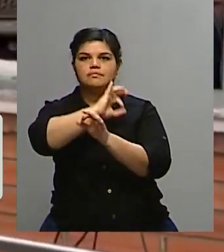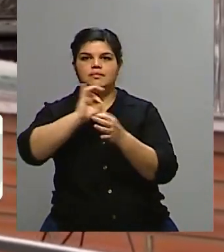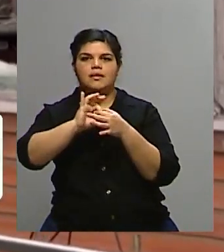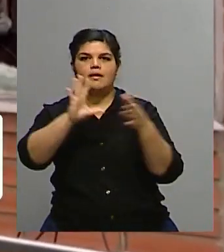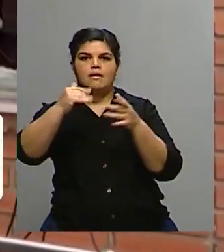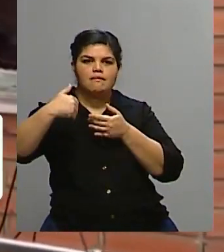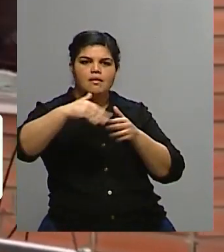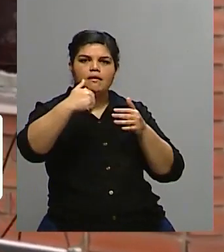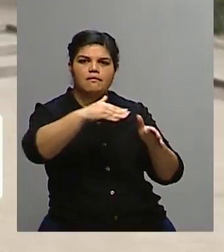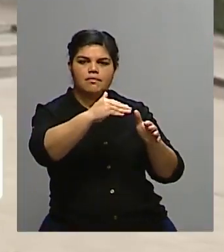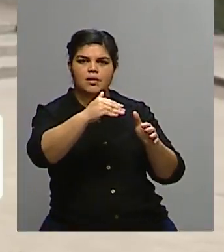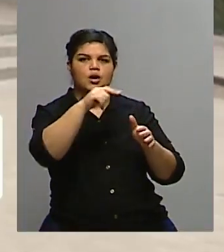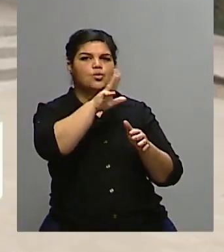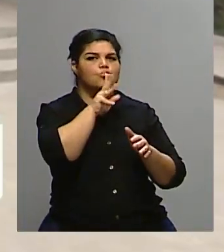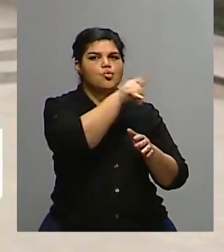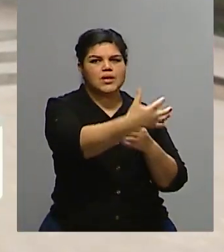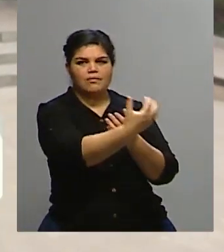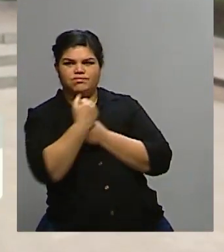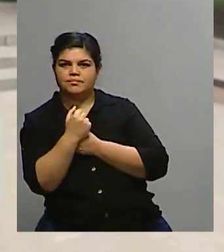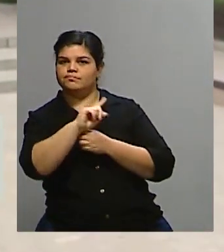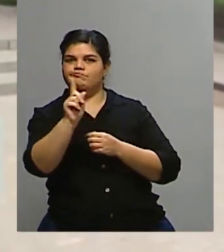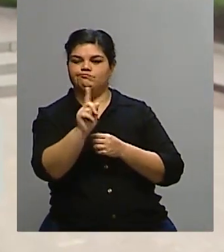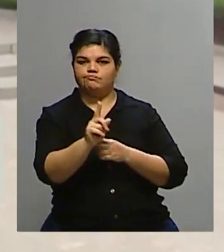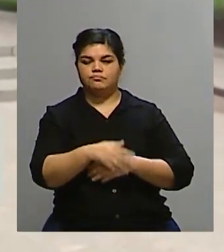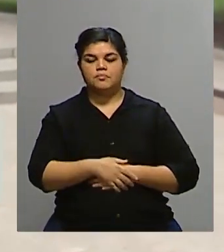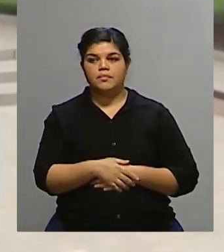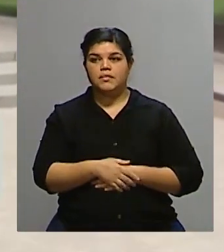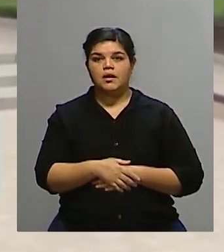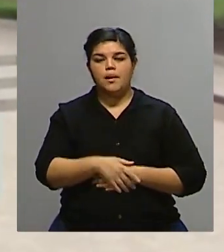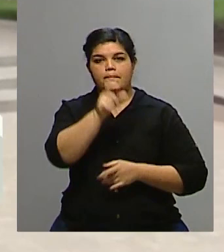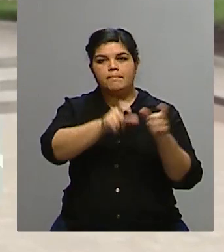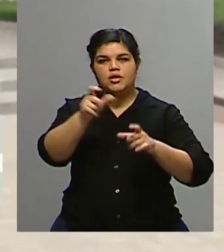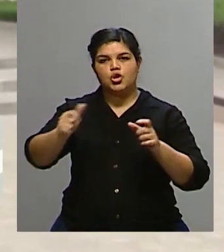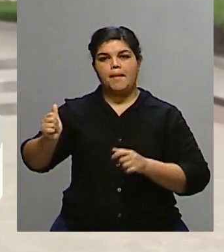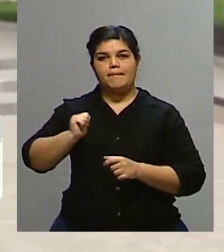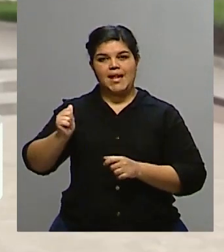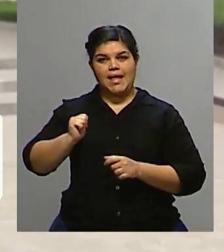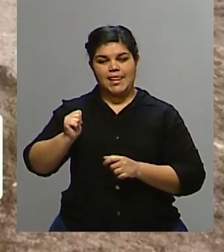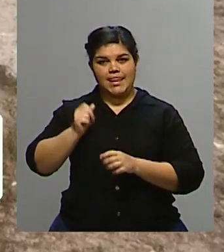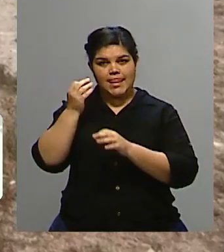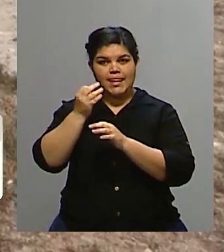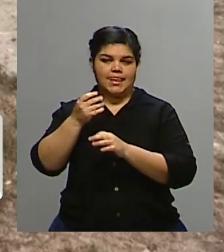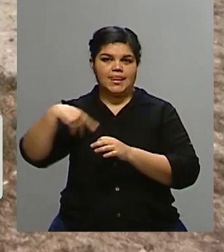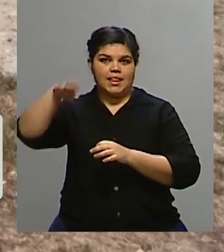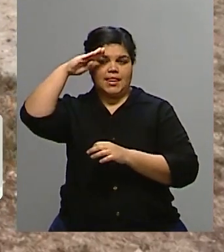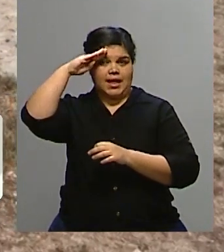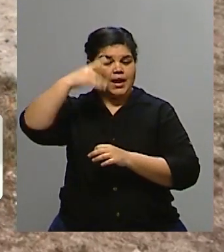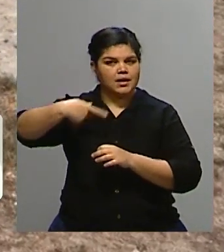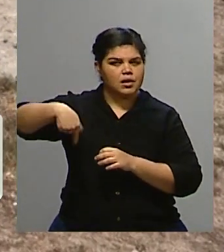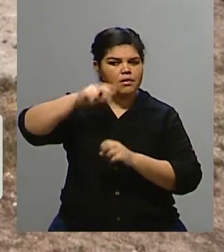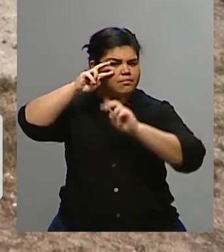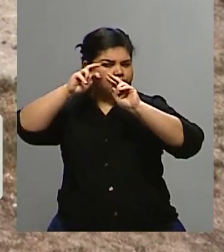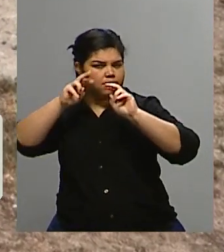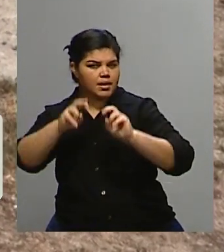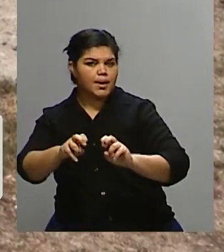contraofensiva. Expertos militares coinciden en que la pérdida de esta ciudad estratégica podría contrariar seriamente las